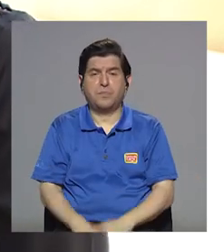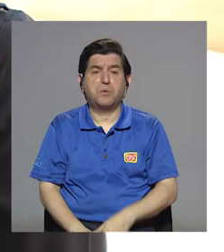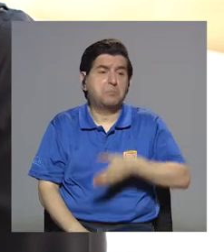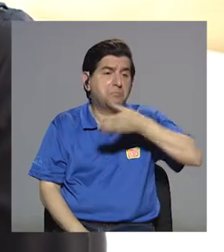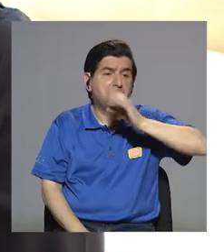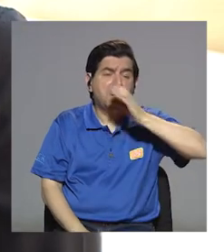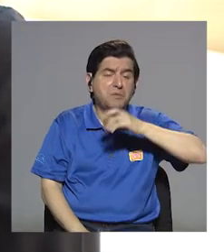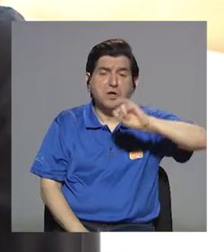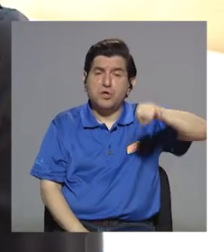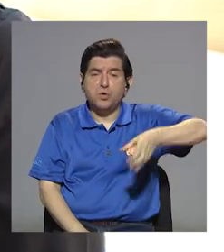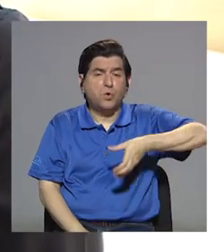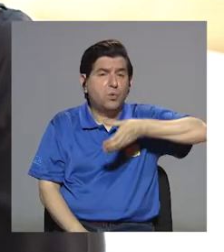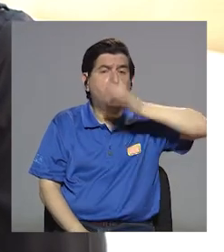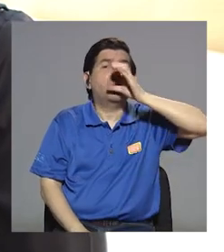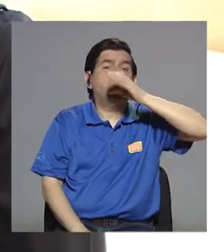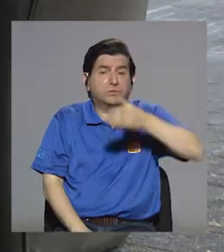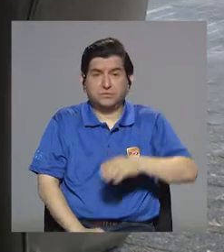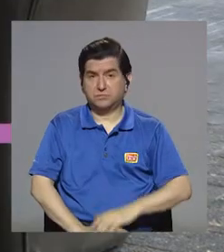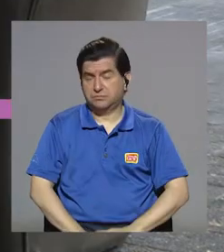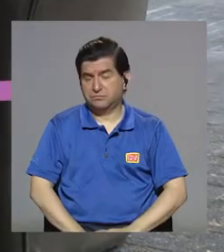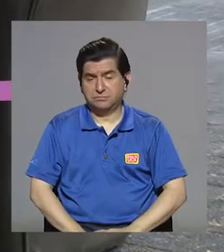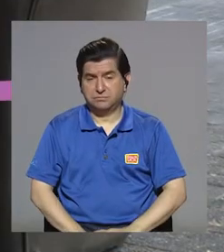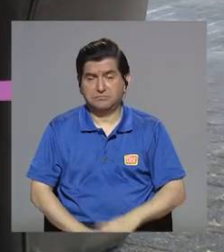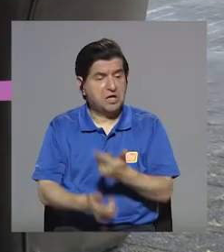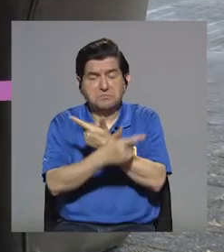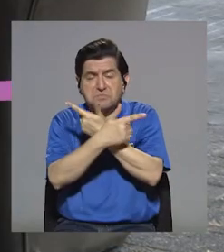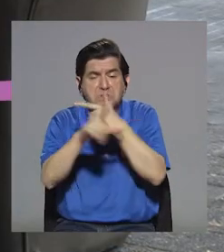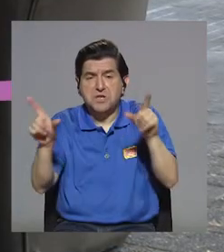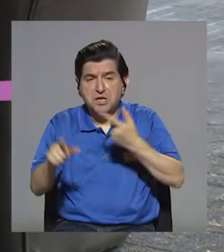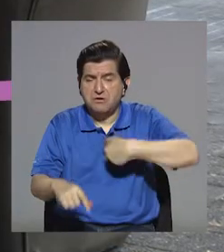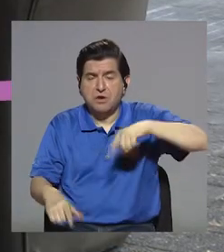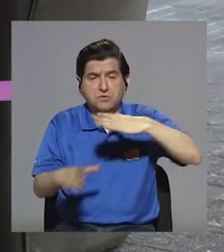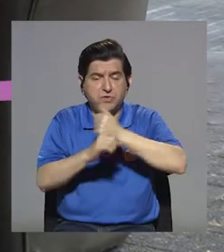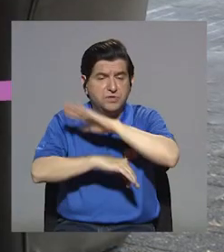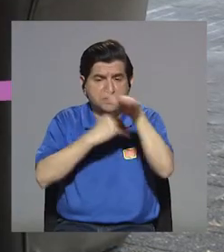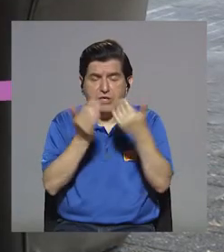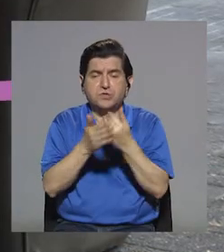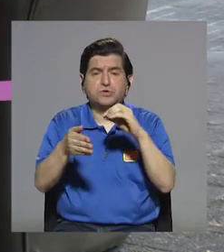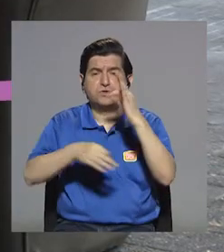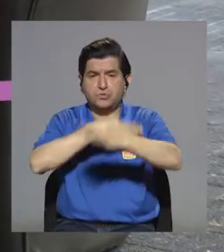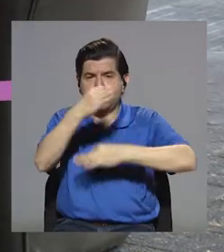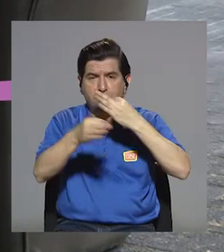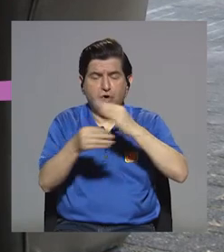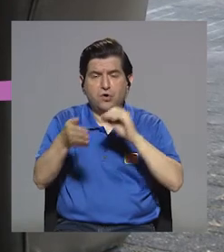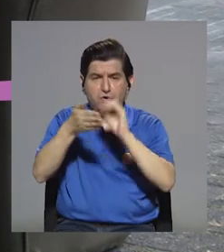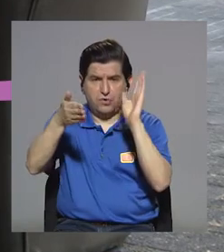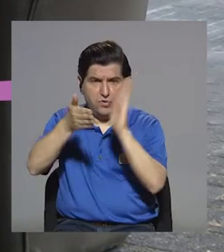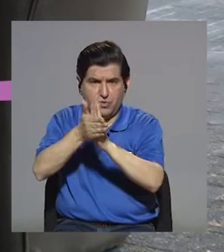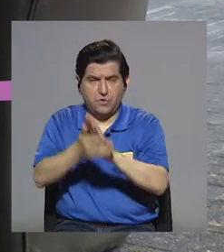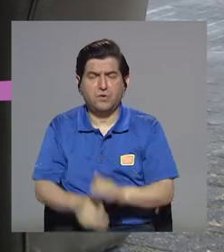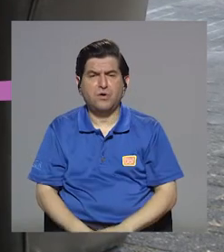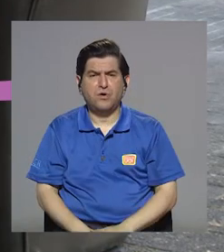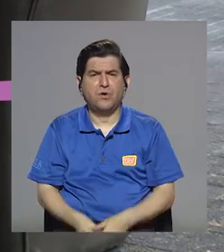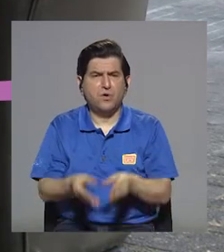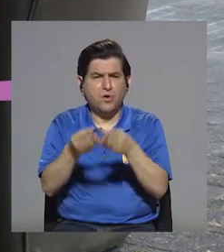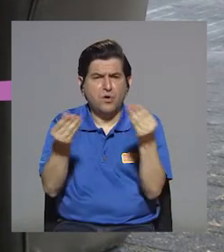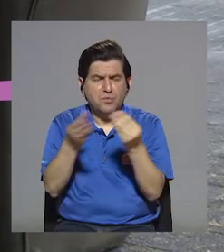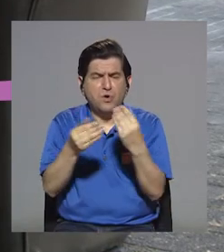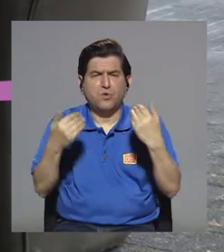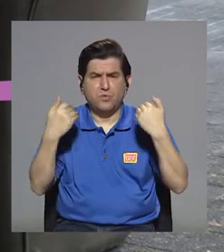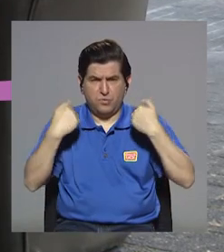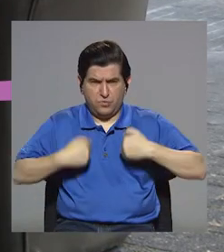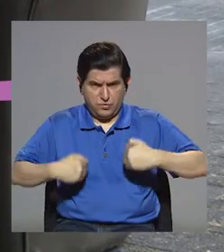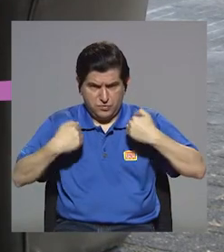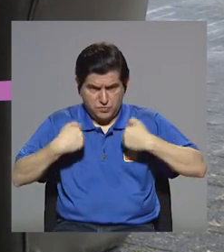bebidas, jugos de frutas, es libre, nosotros realizamos cualquier etiqueta. Ok, ¿y son solamente productos de consumo